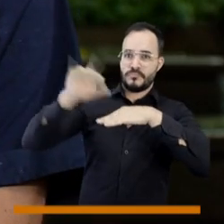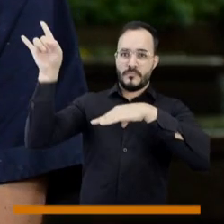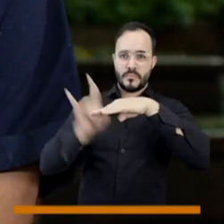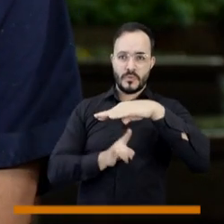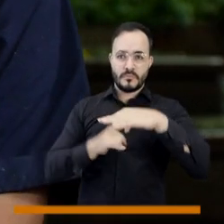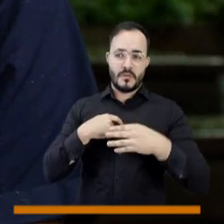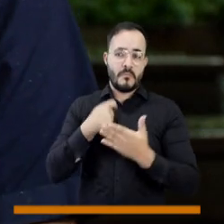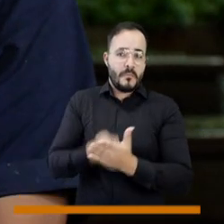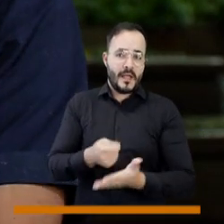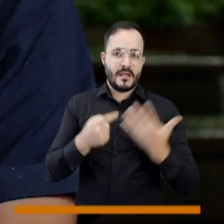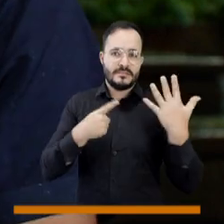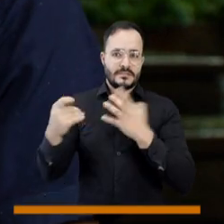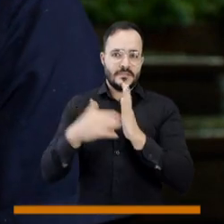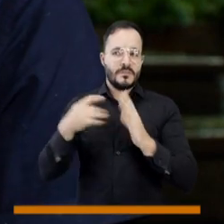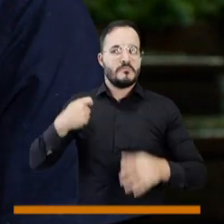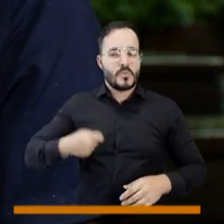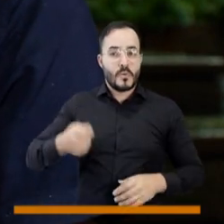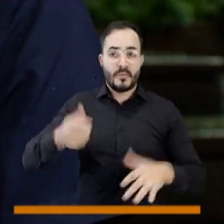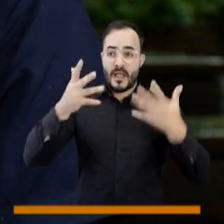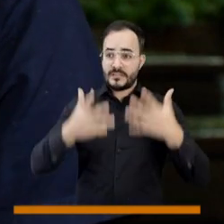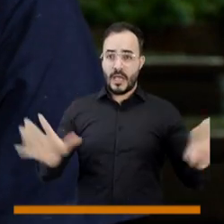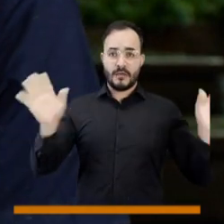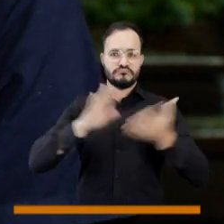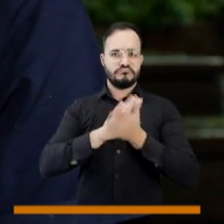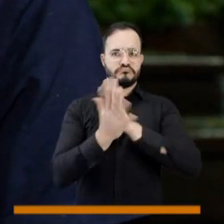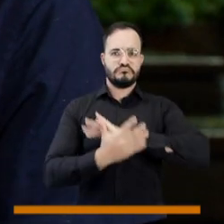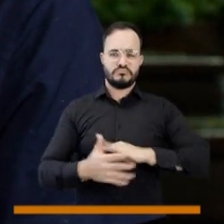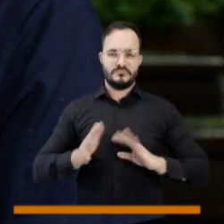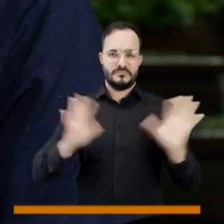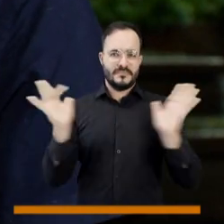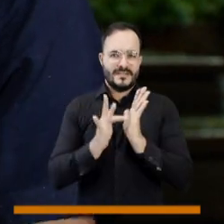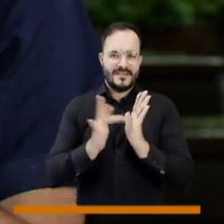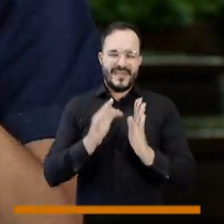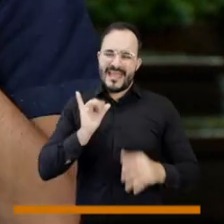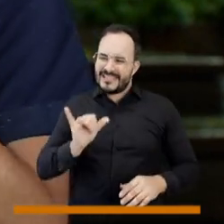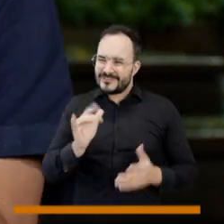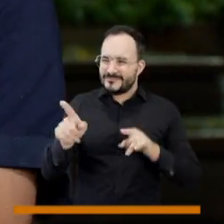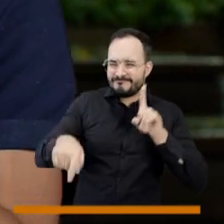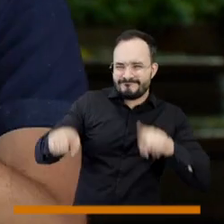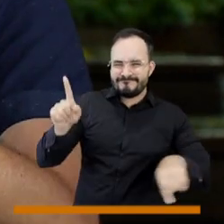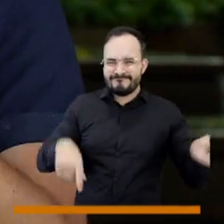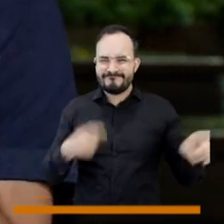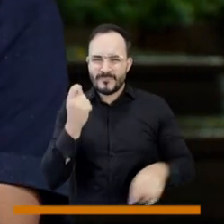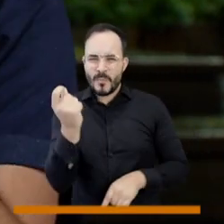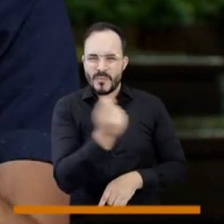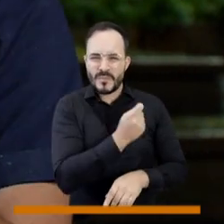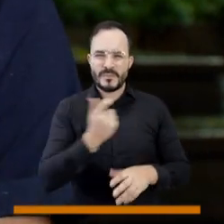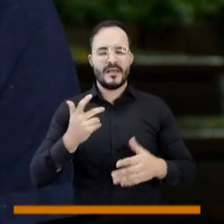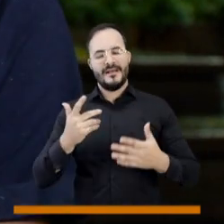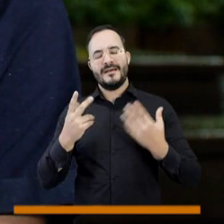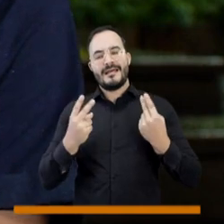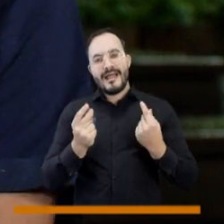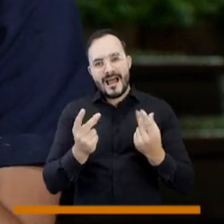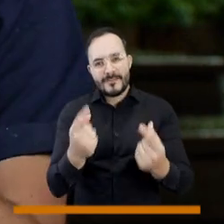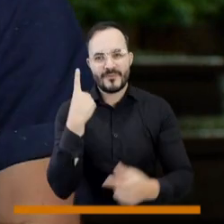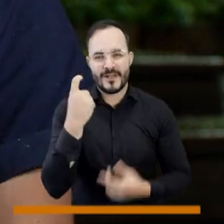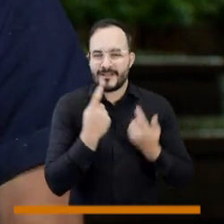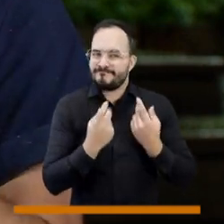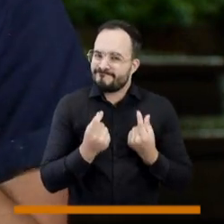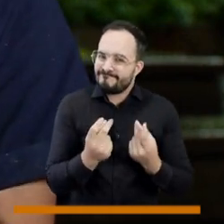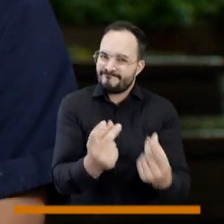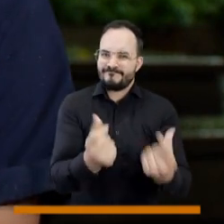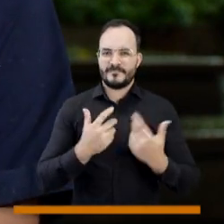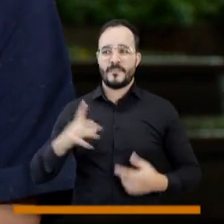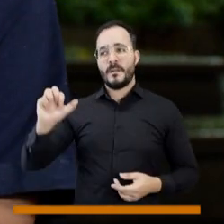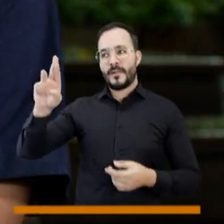yo estaba hablando con uno ahora, decía yo pagaba 600 mil pesos, ya estoy pagando, cero. ¿Qué falta? Falta un poquito más de agilidad, no solo de empresas